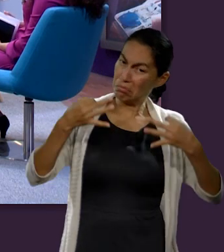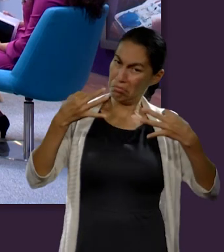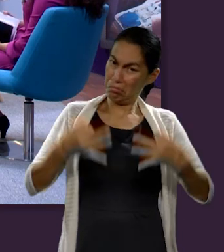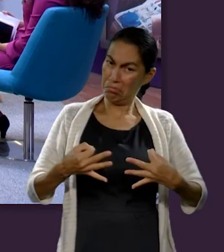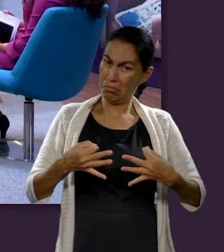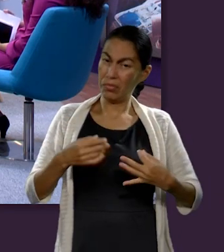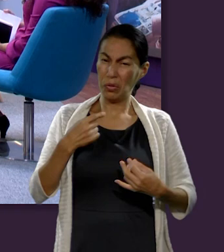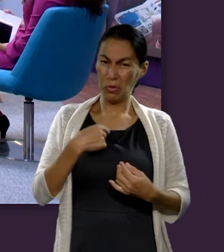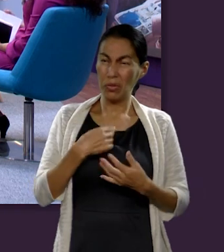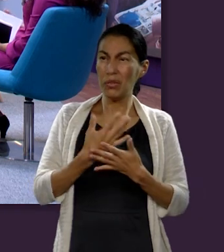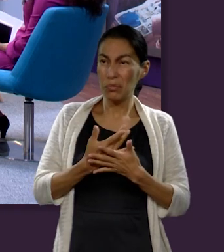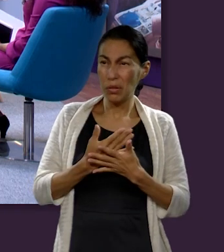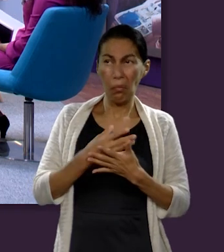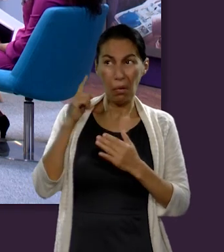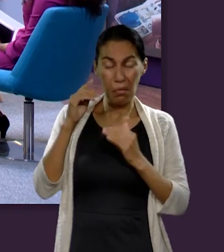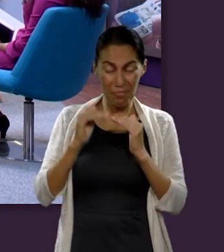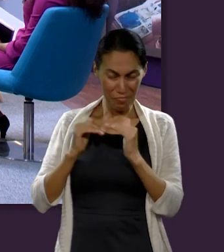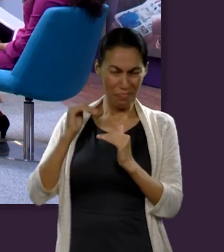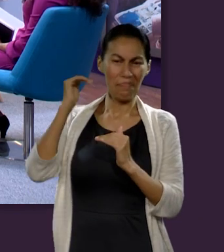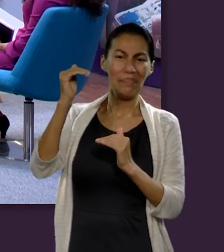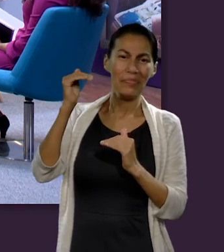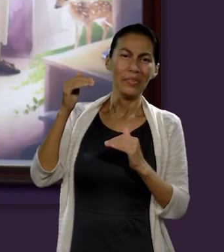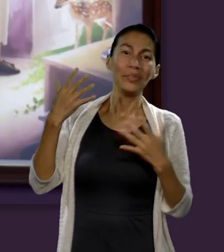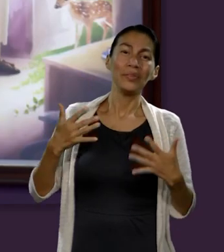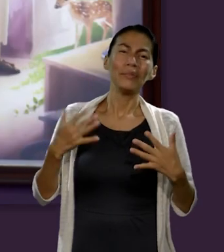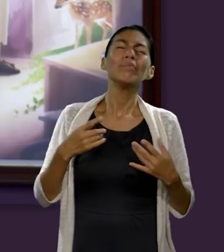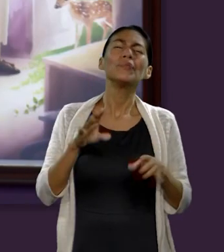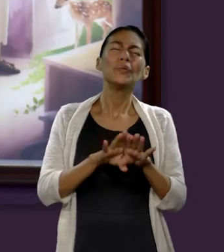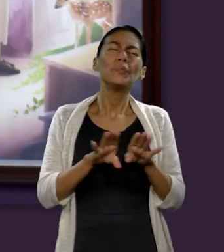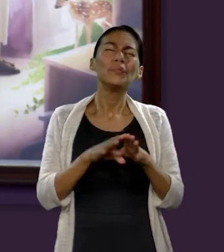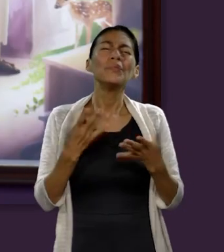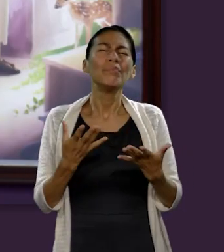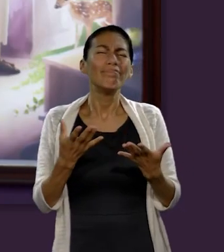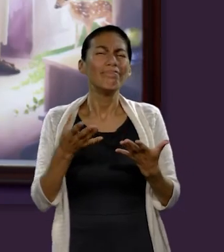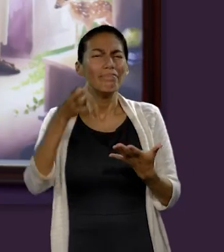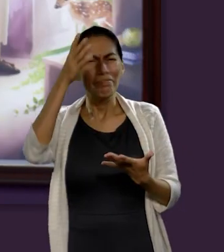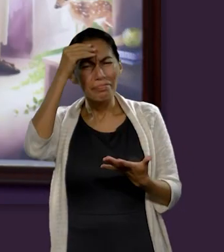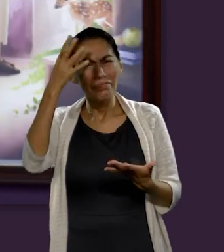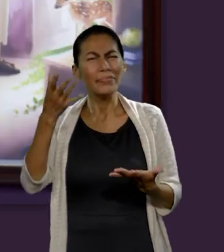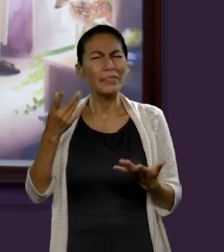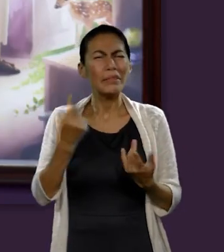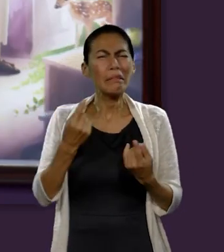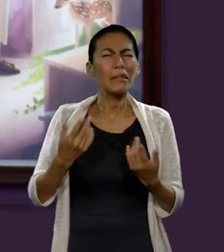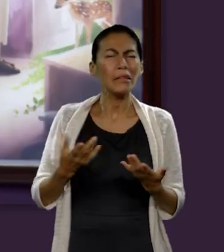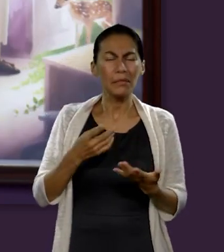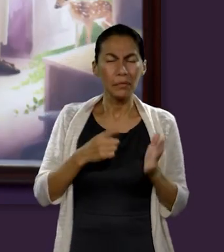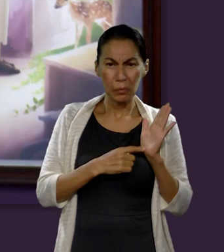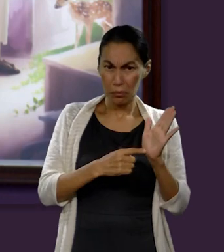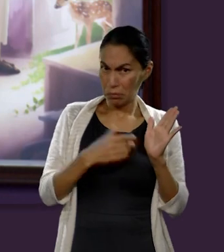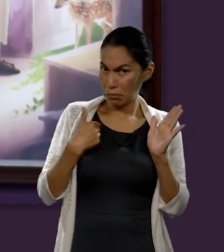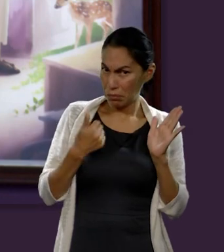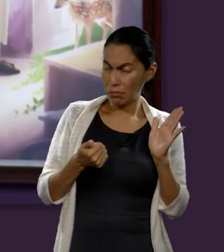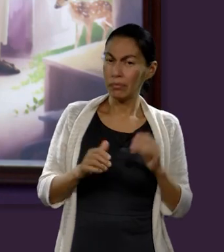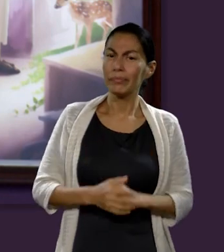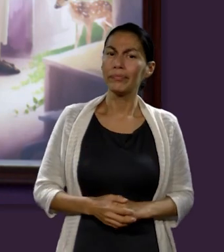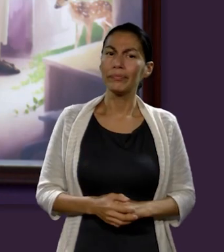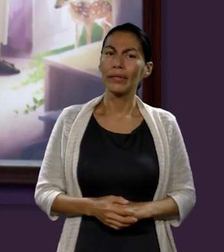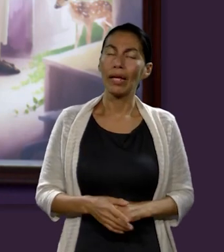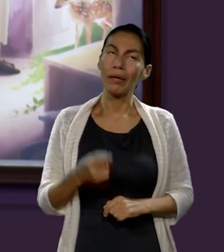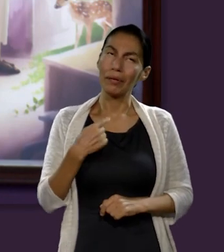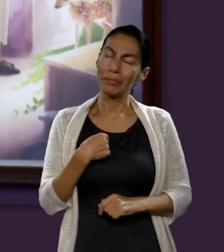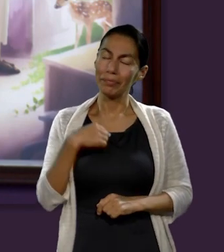mucho mejor de lo que nosotros esperamos? Bueno, yo intento ponerme en el papel de Moisés y